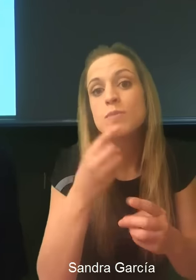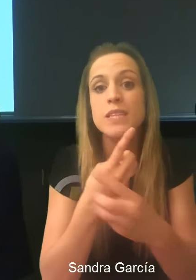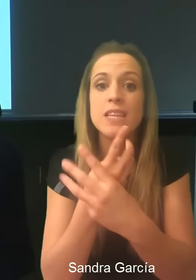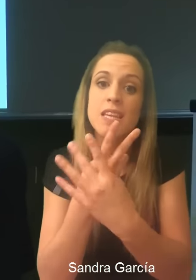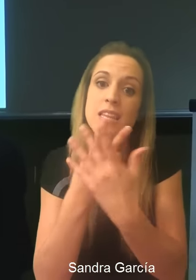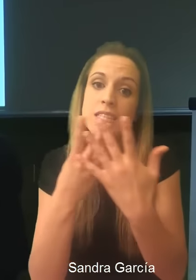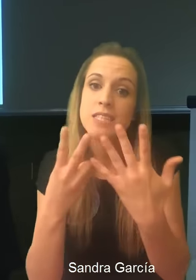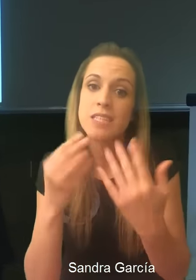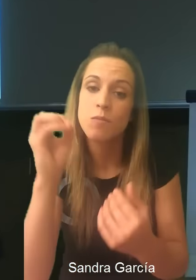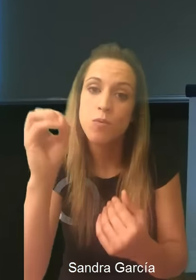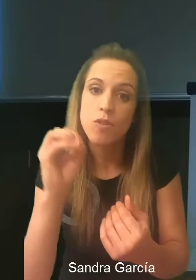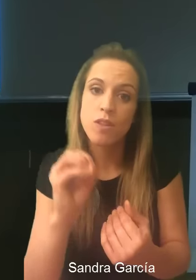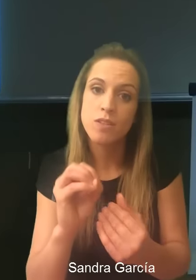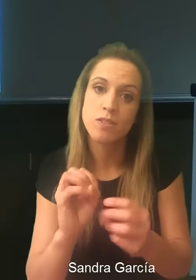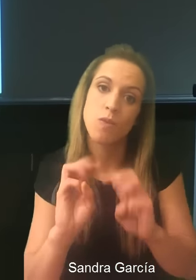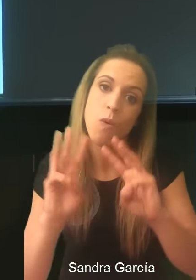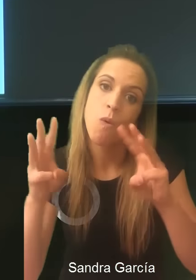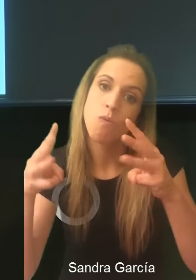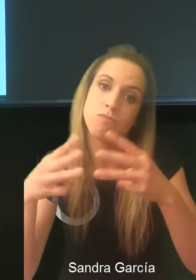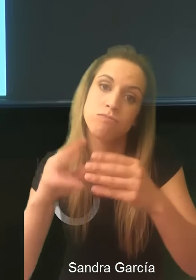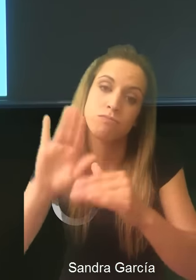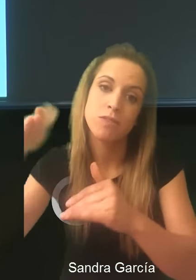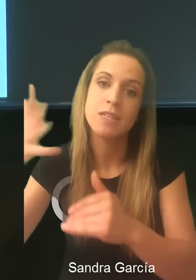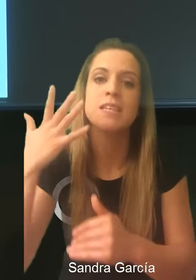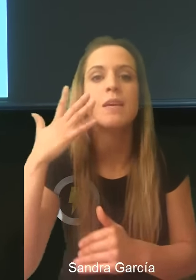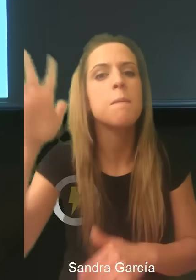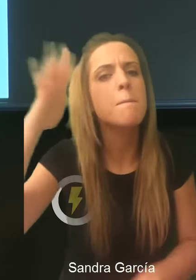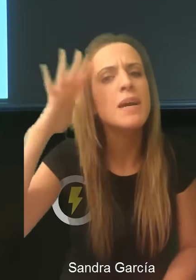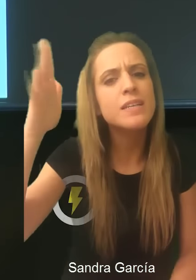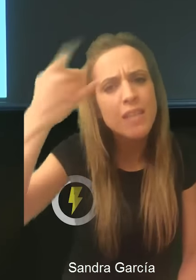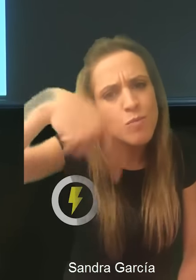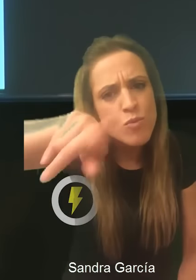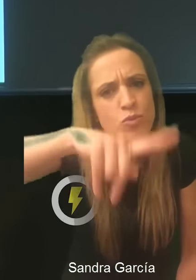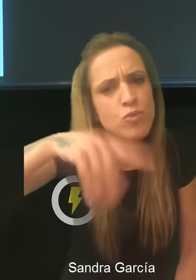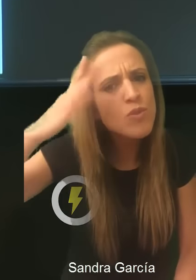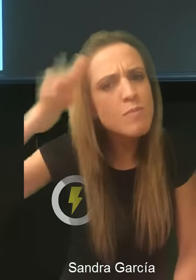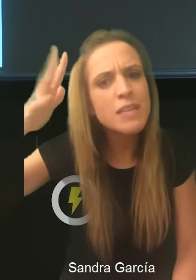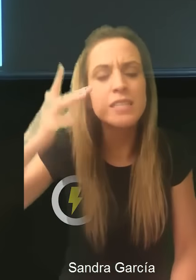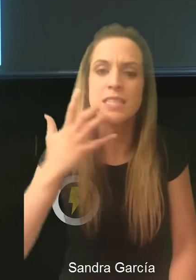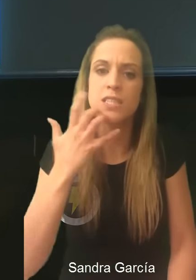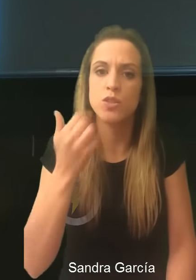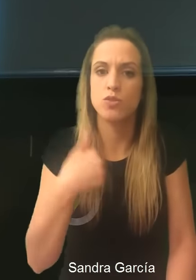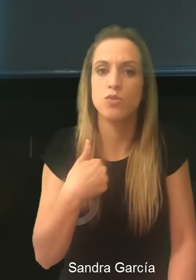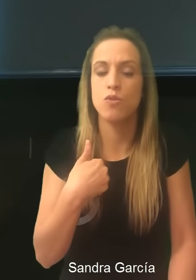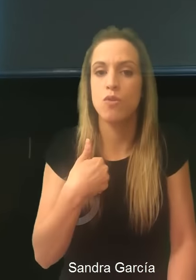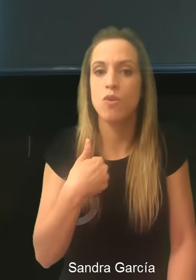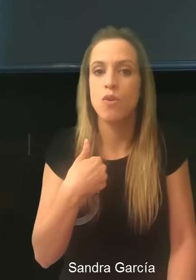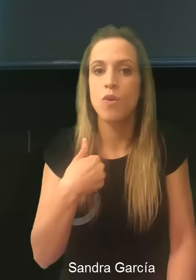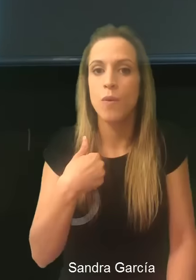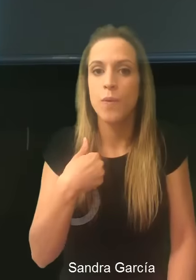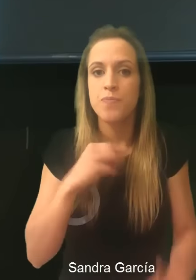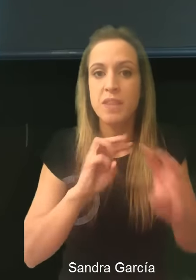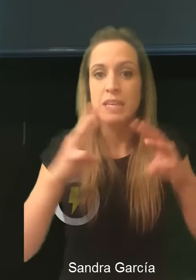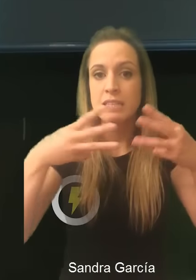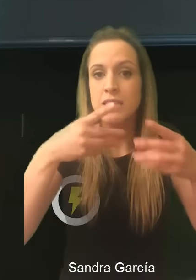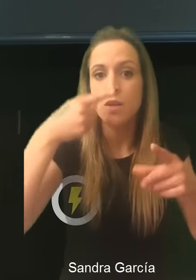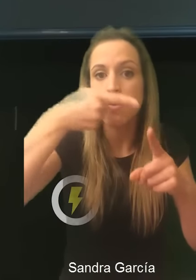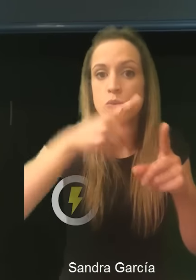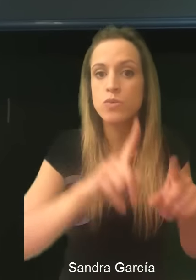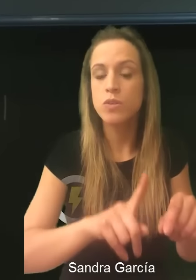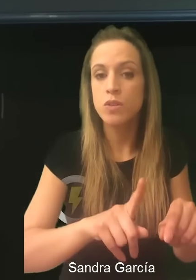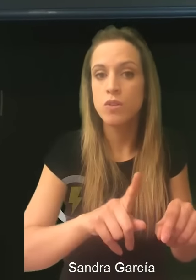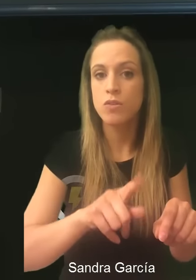viene ahí la cuestión. Imaginaros si yo hubiera estado fuera del mundo virtual con un 17%